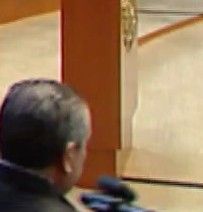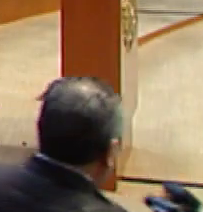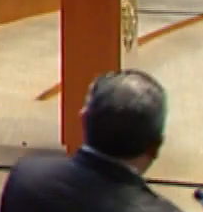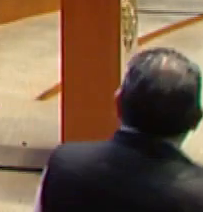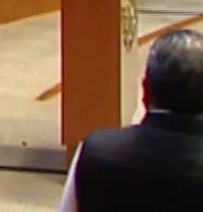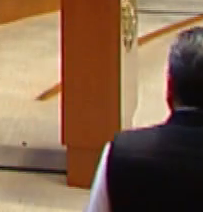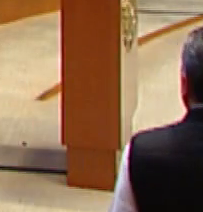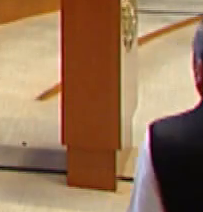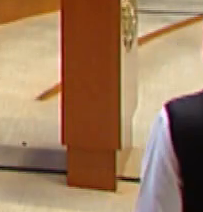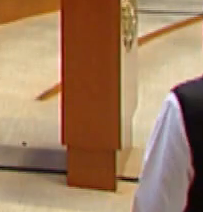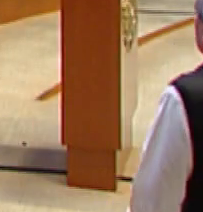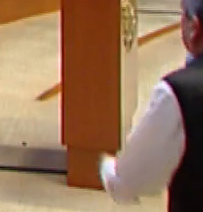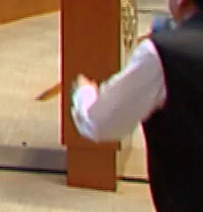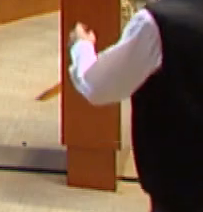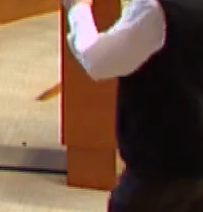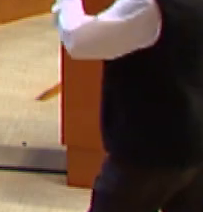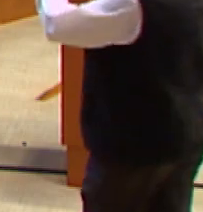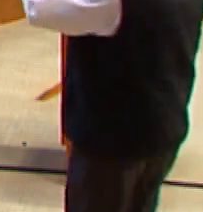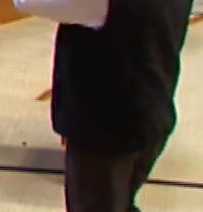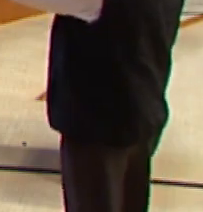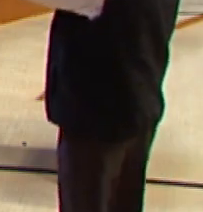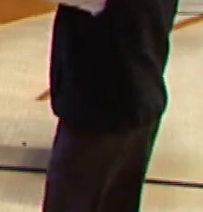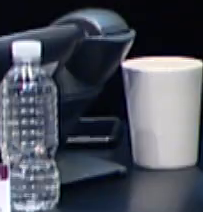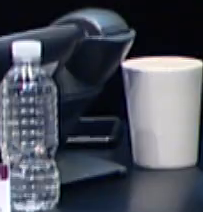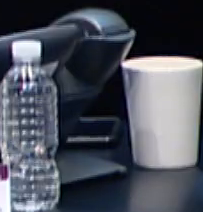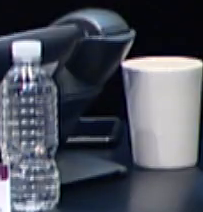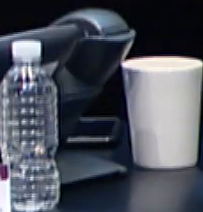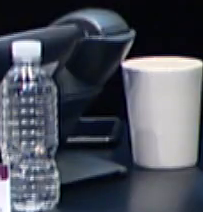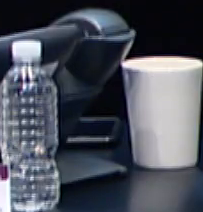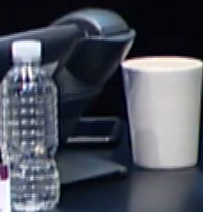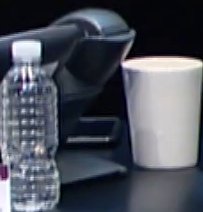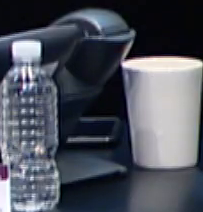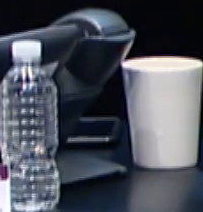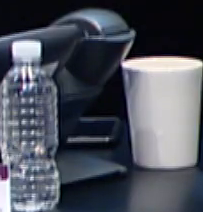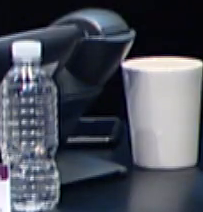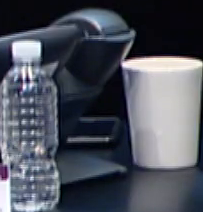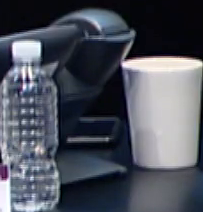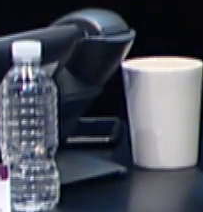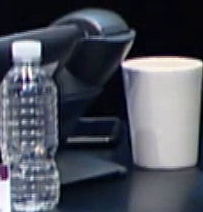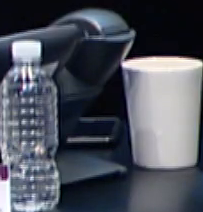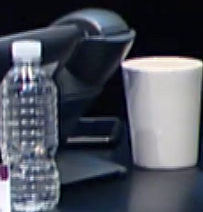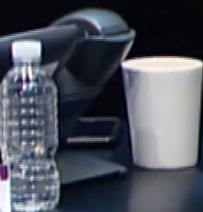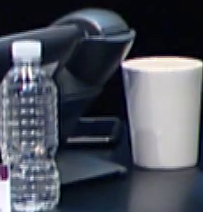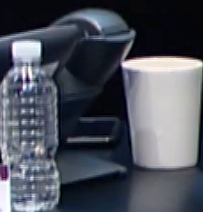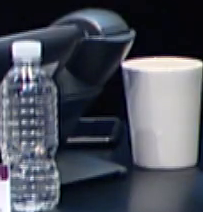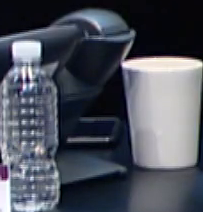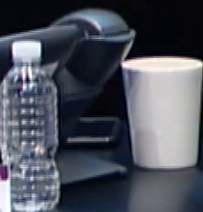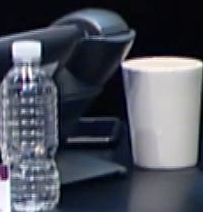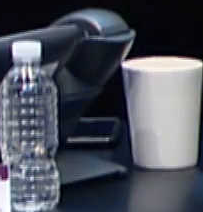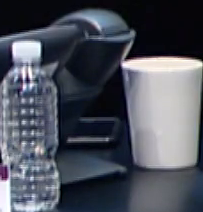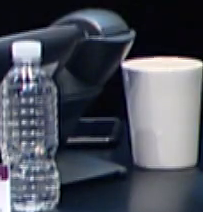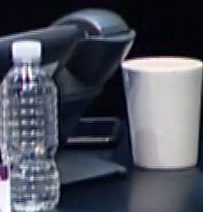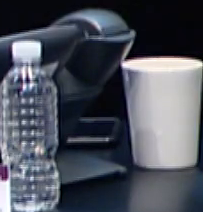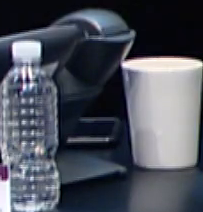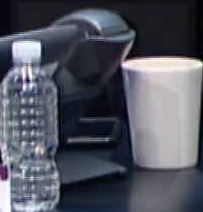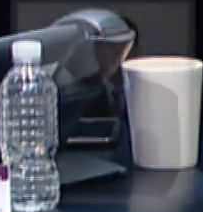Comisiones Unidas de Justicia, de Derechos Humanos y de Estudios Legislativos.